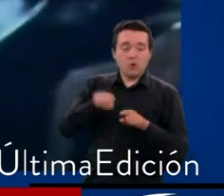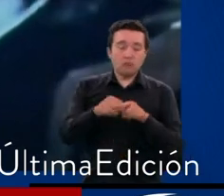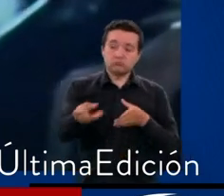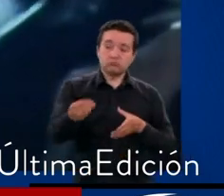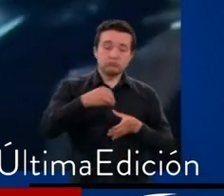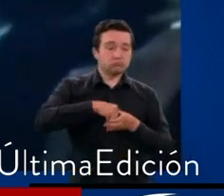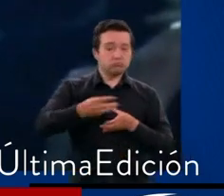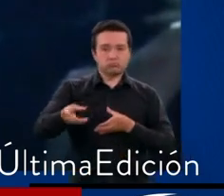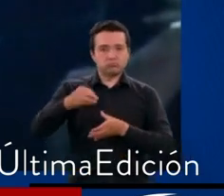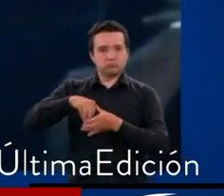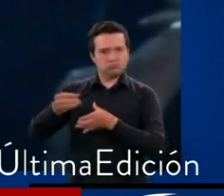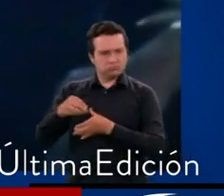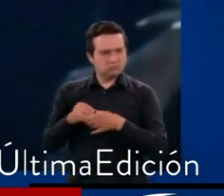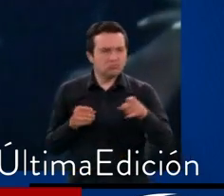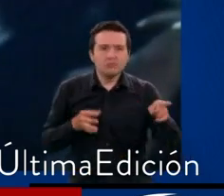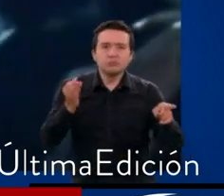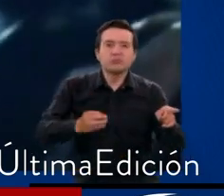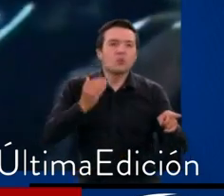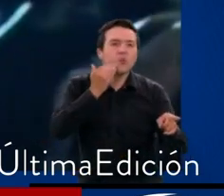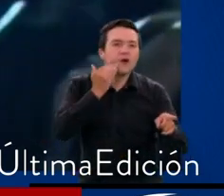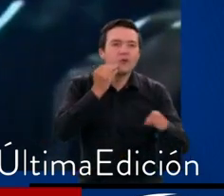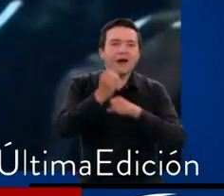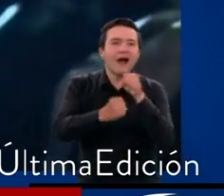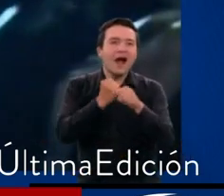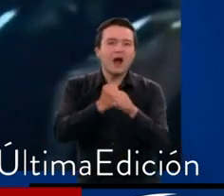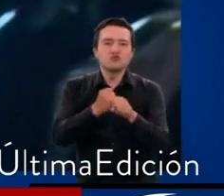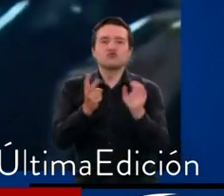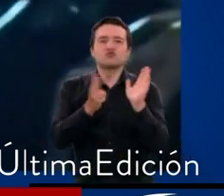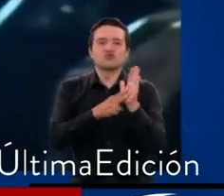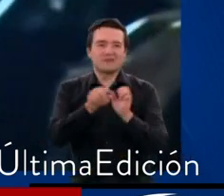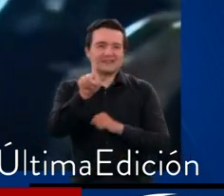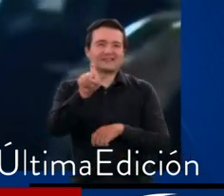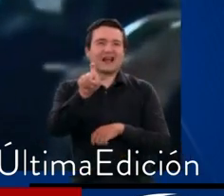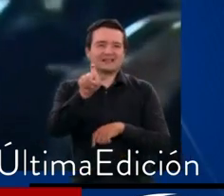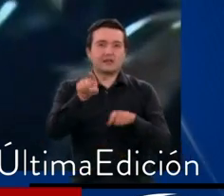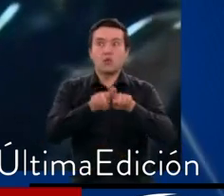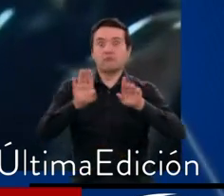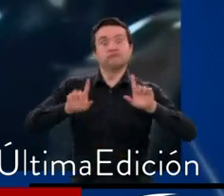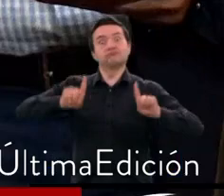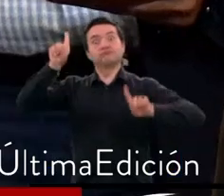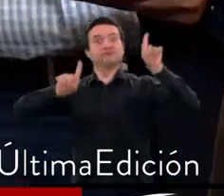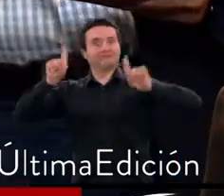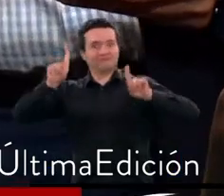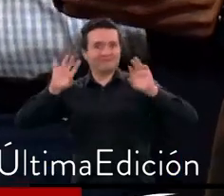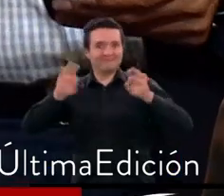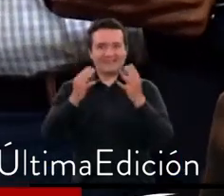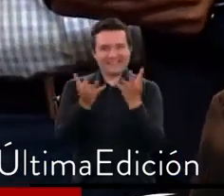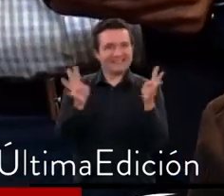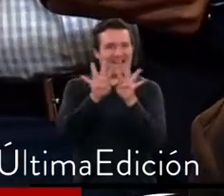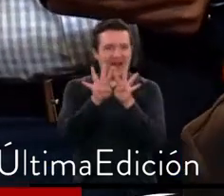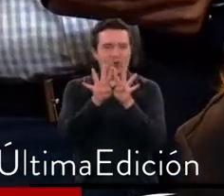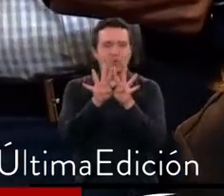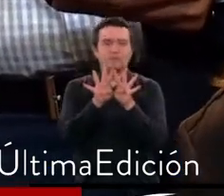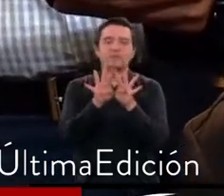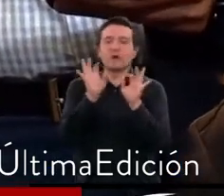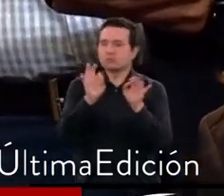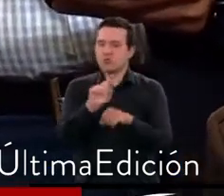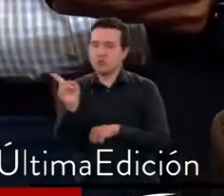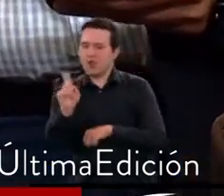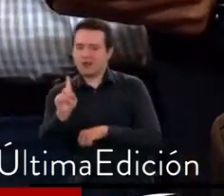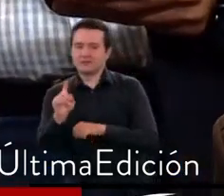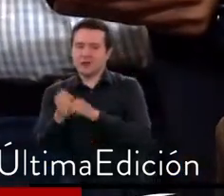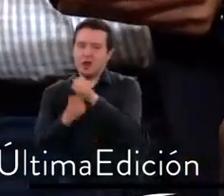correspondió a la campaña de 2006 cuando se lanzó al Senado de la República y no a la del 2018 cuando aspiró a la presidencia.